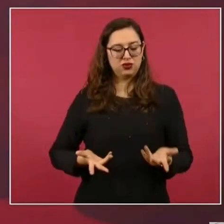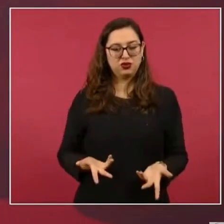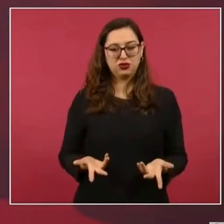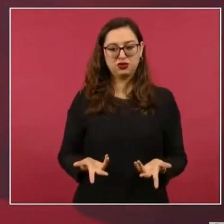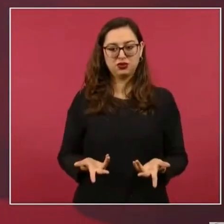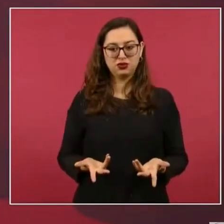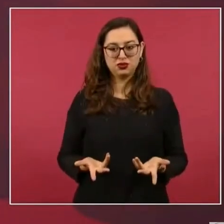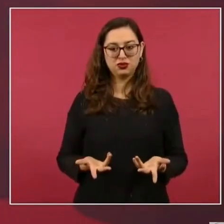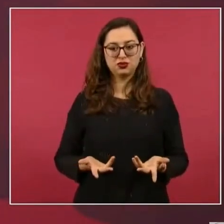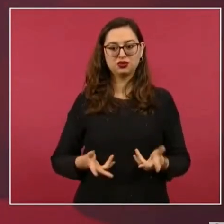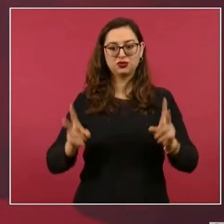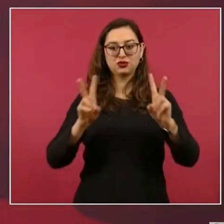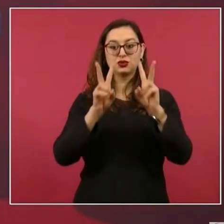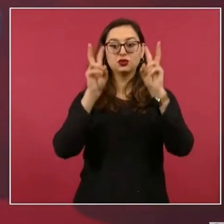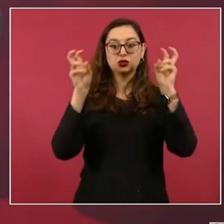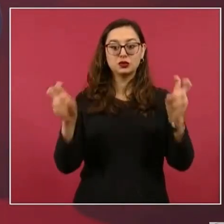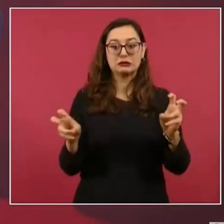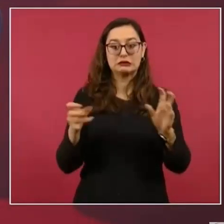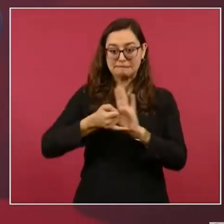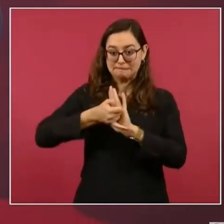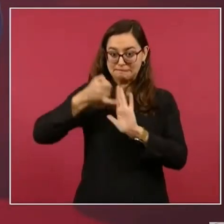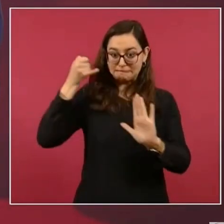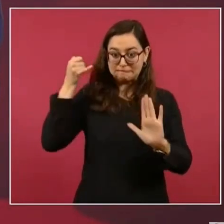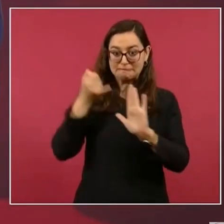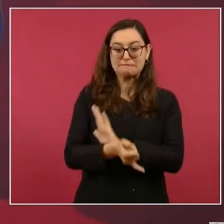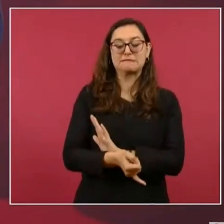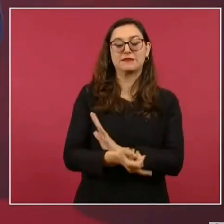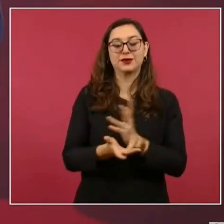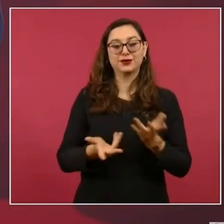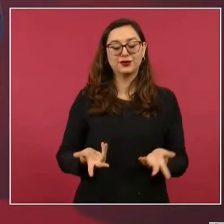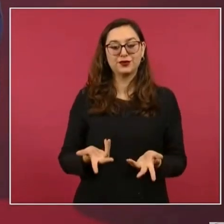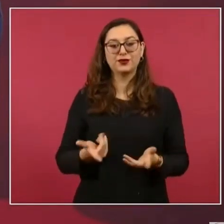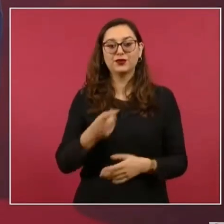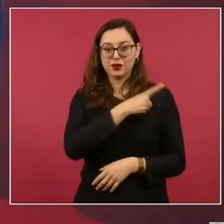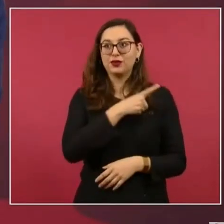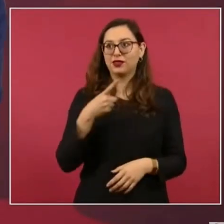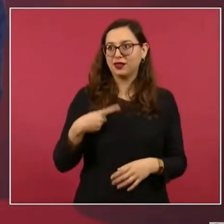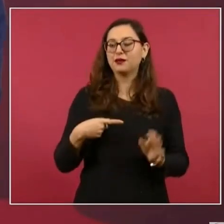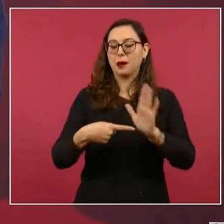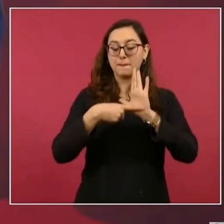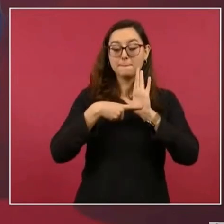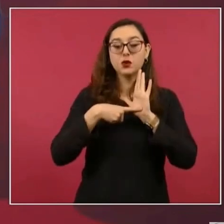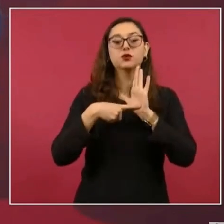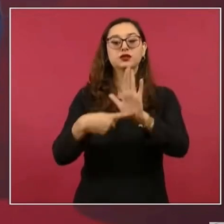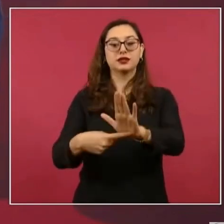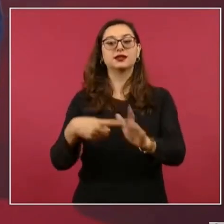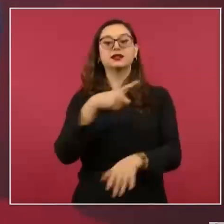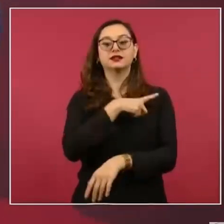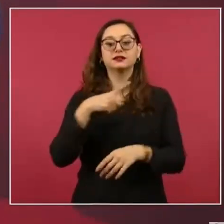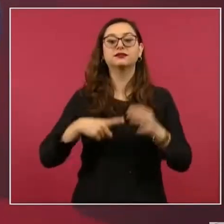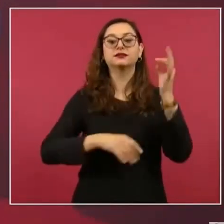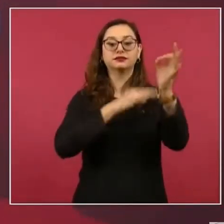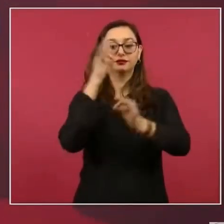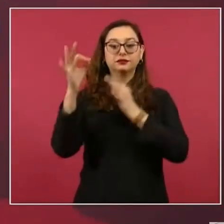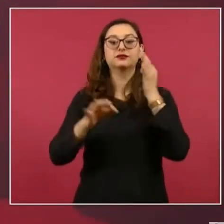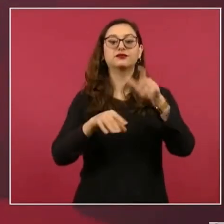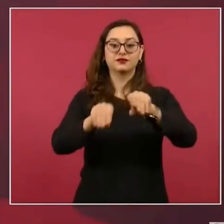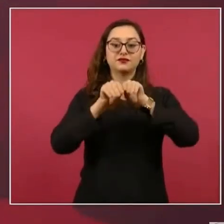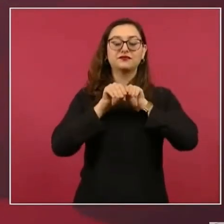México, nuestro. Entonces, va a ser